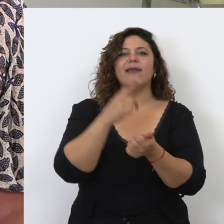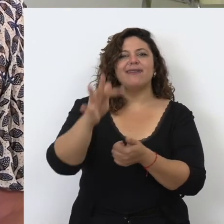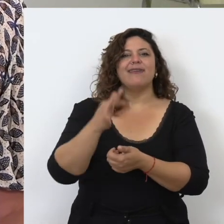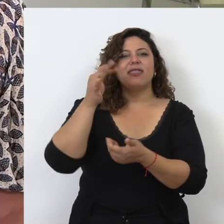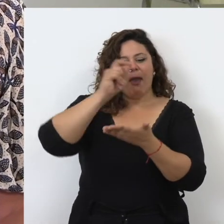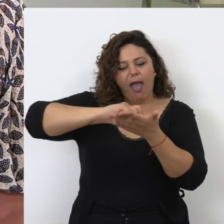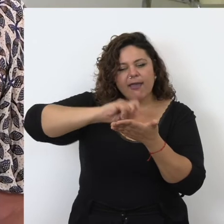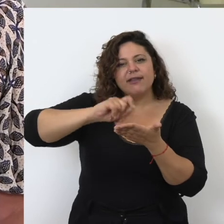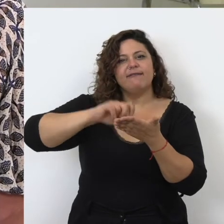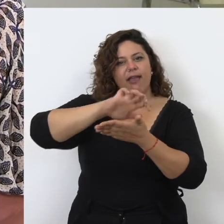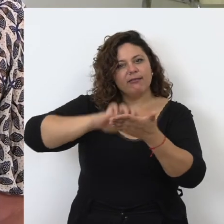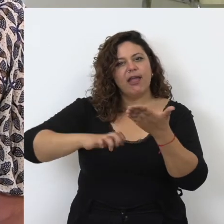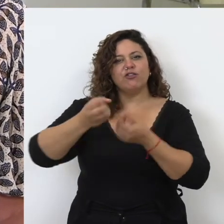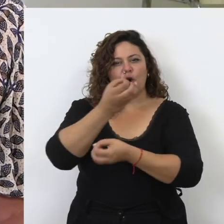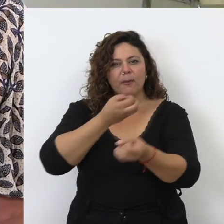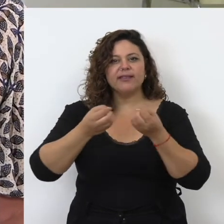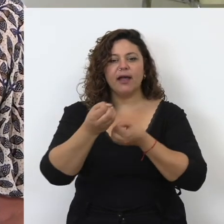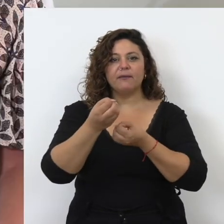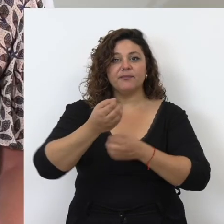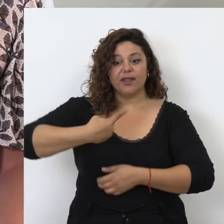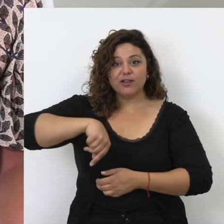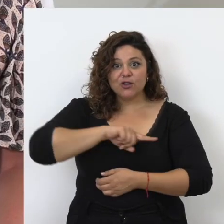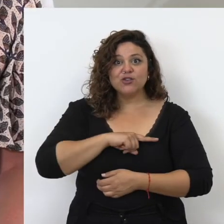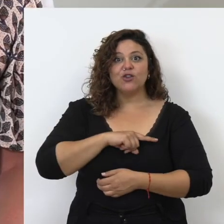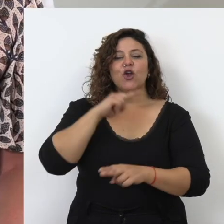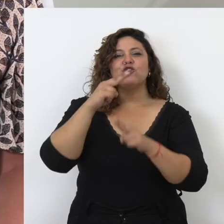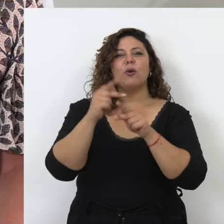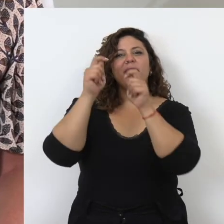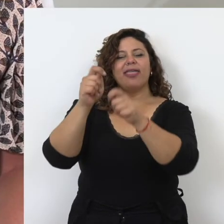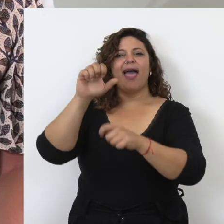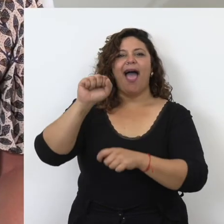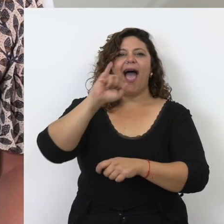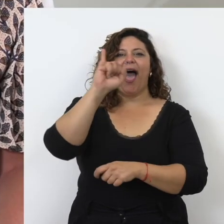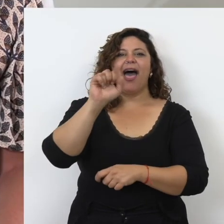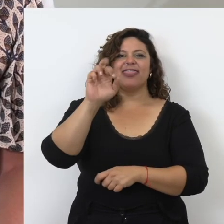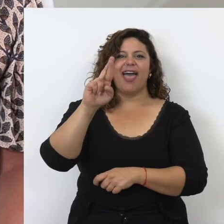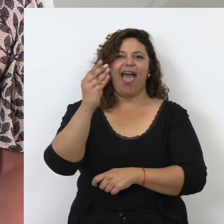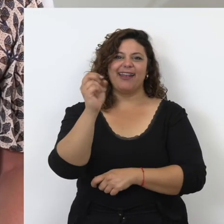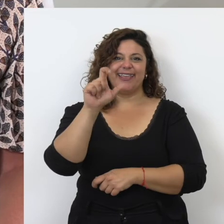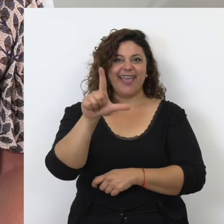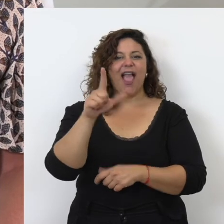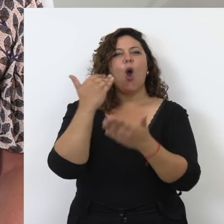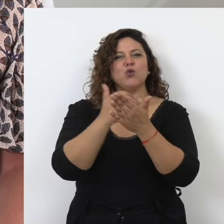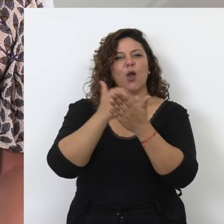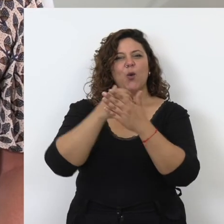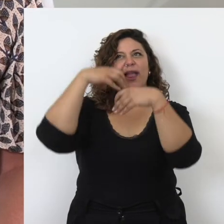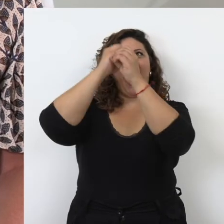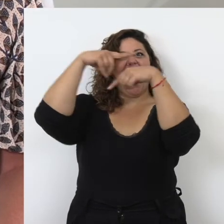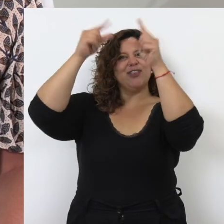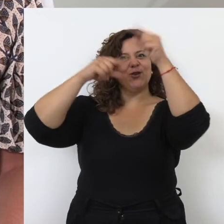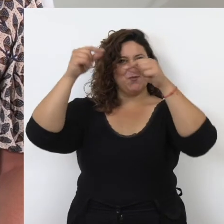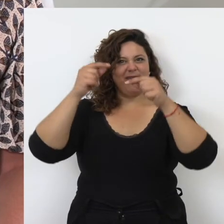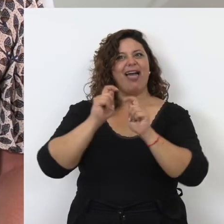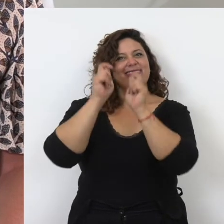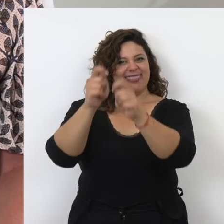y escribían y comentaban estos textos nosotros hemos puesto el nombre de Azarquiel a una escuela de astronomía en honor a este